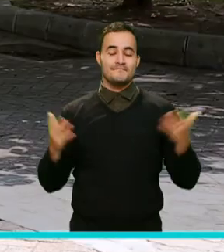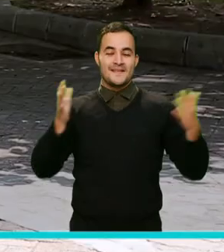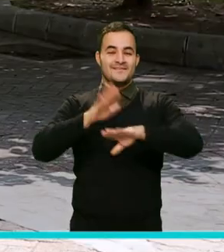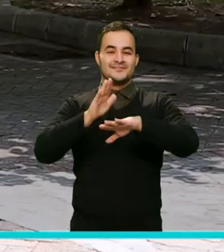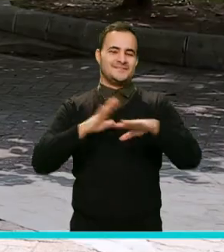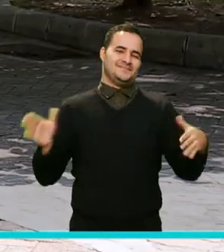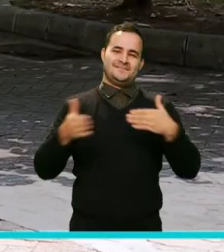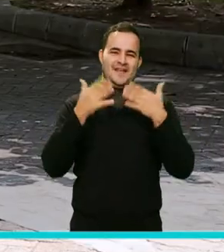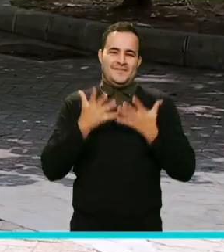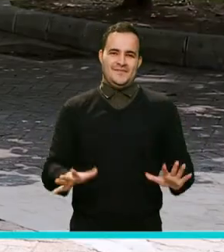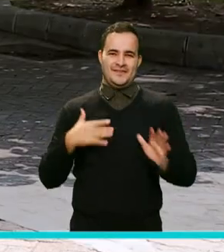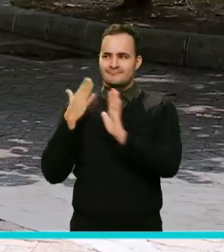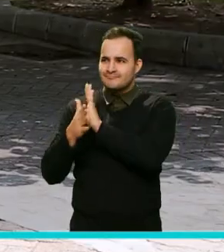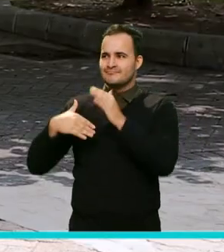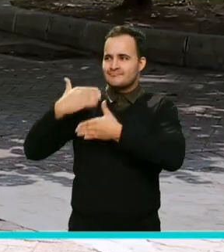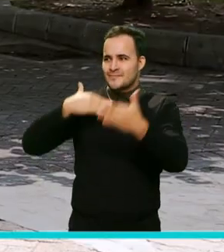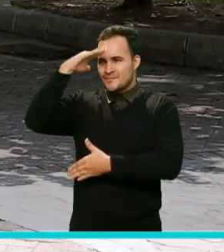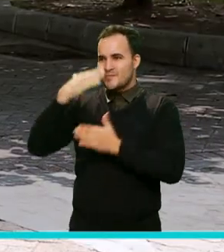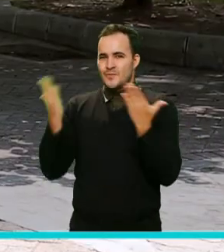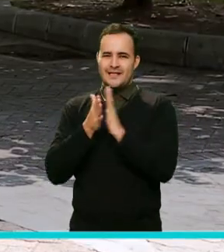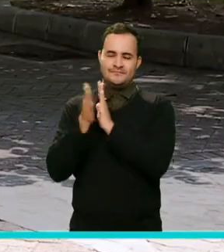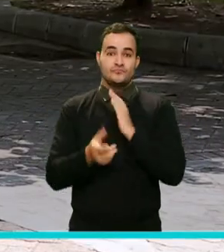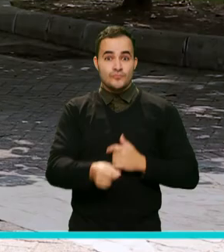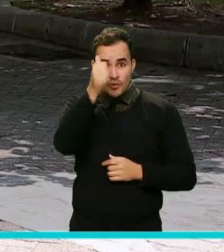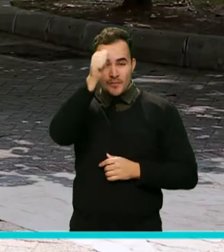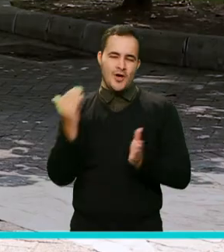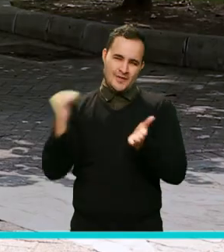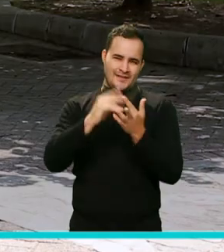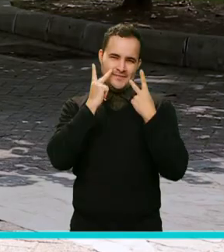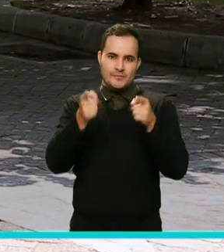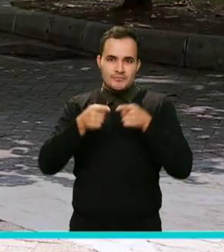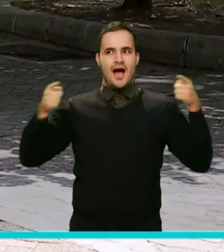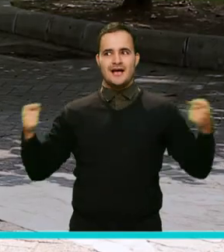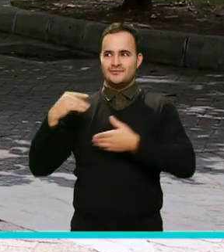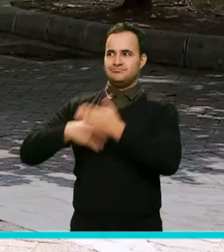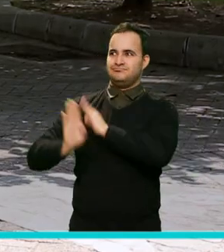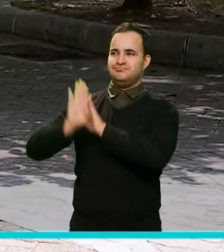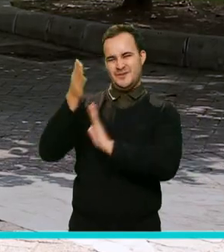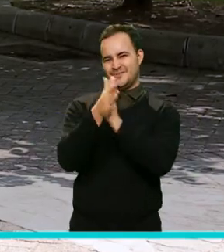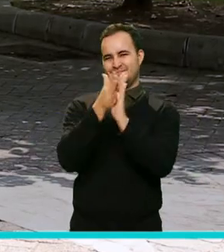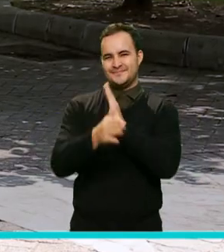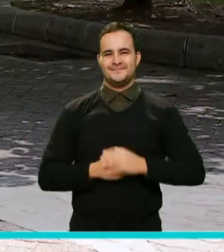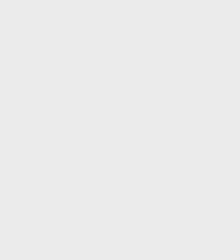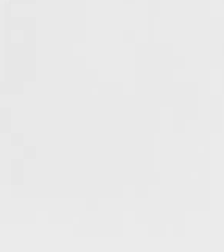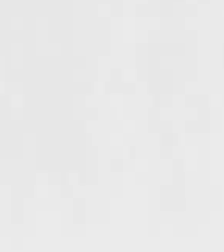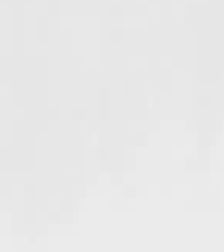Terminamos otra emisión de Medellín Conecta TV. Nos encontramos este domingo con más noticias e historias de Medellín Futuros.